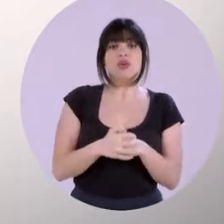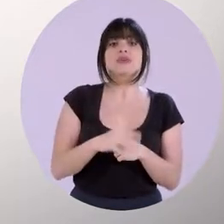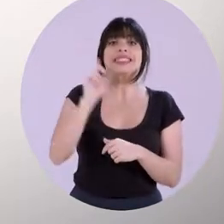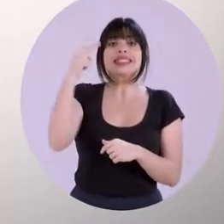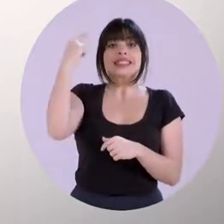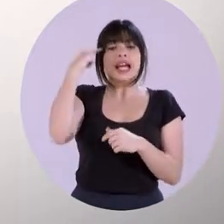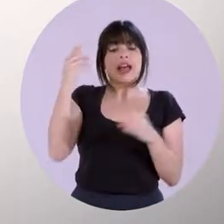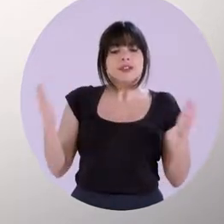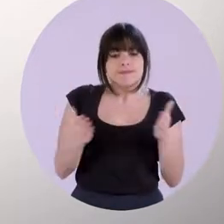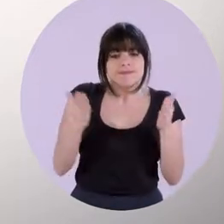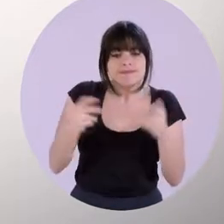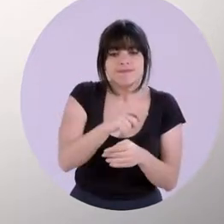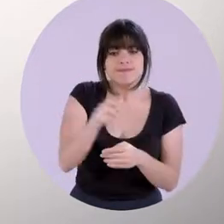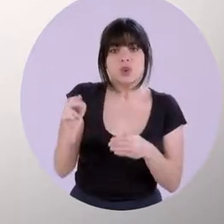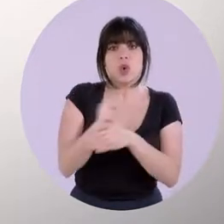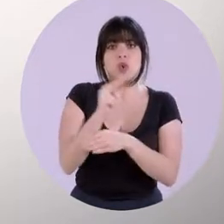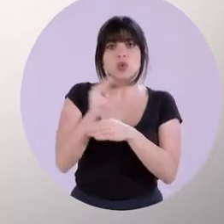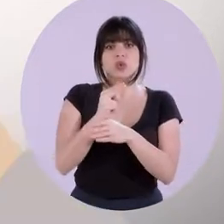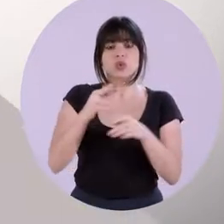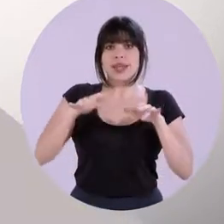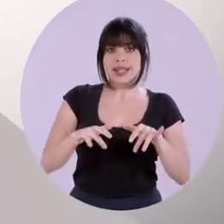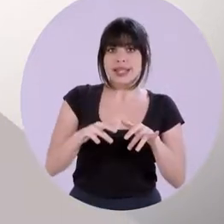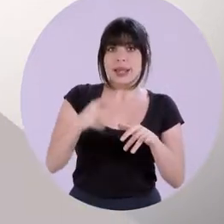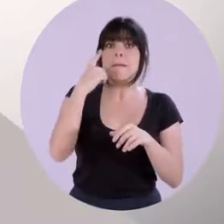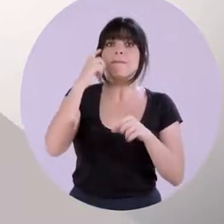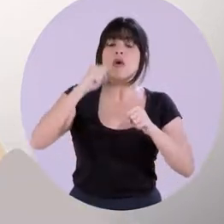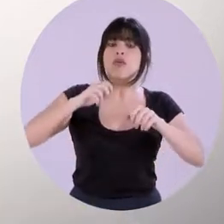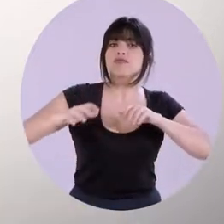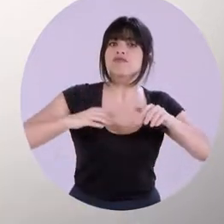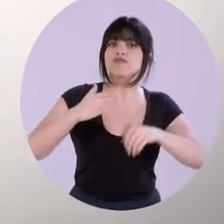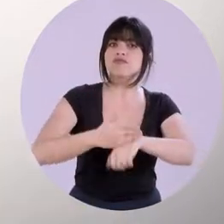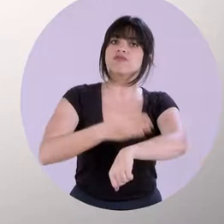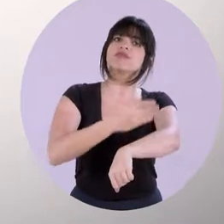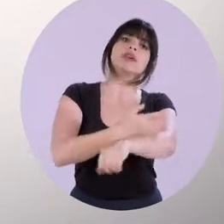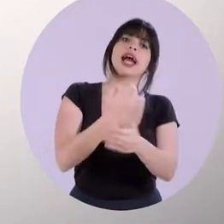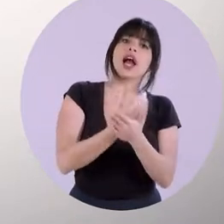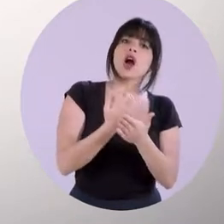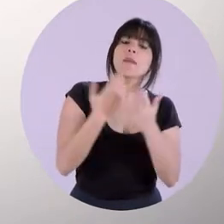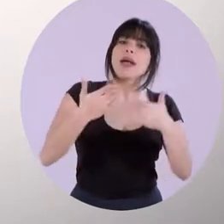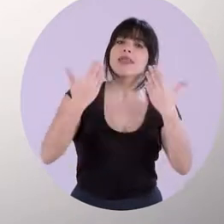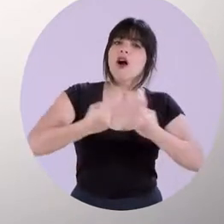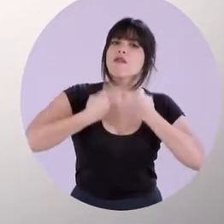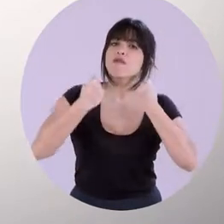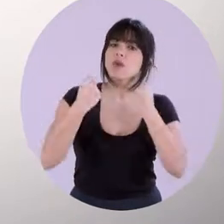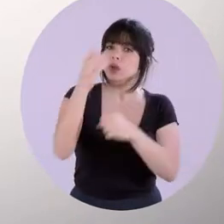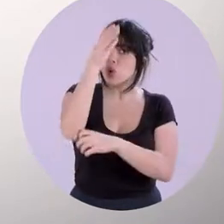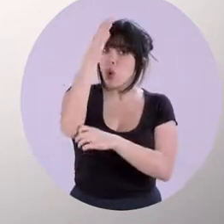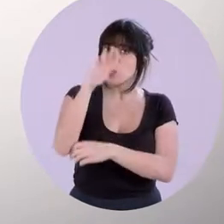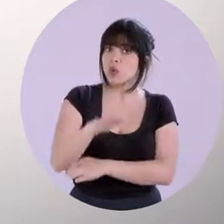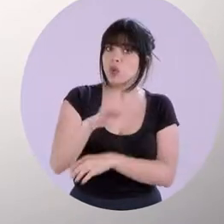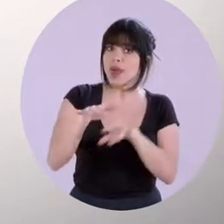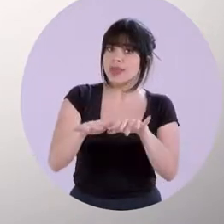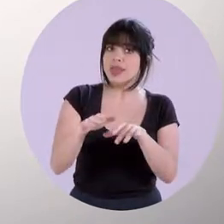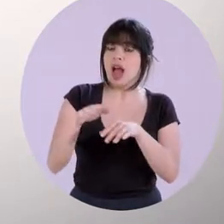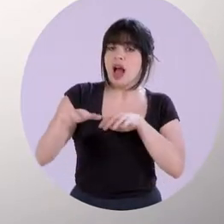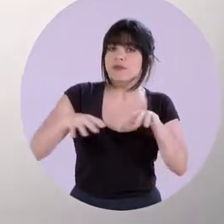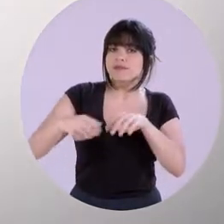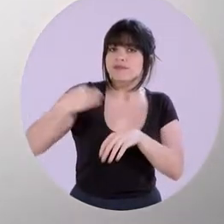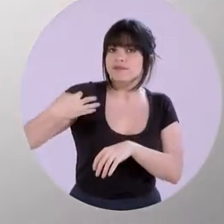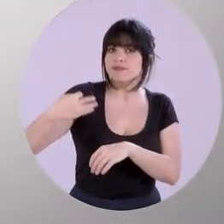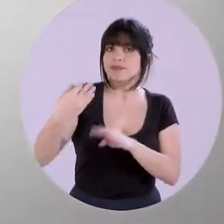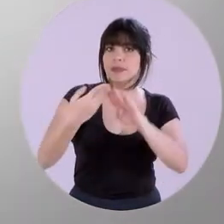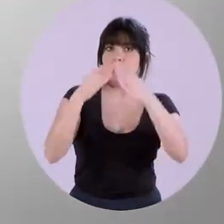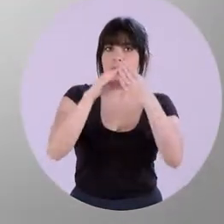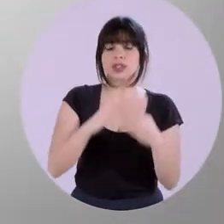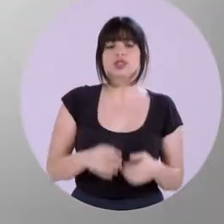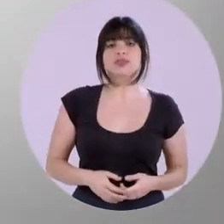el Estado promueve el uso de medios digitales para dinamizar la economía y fortalecer la cultura digital en el quehacer diario de